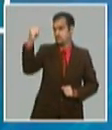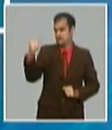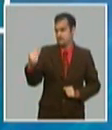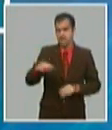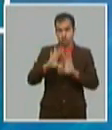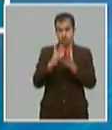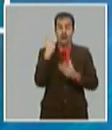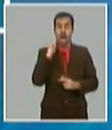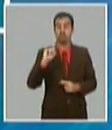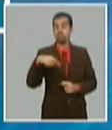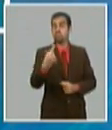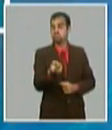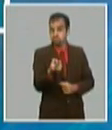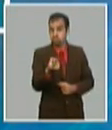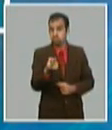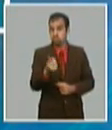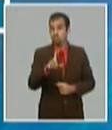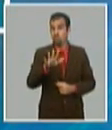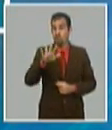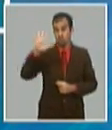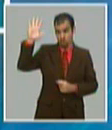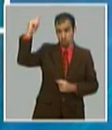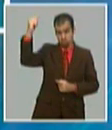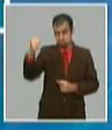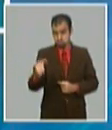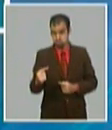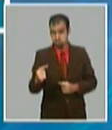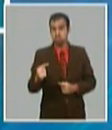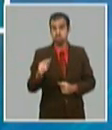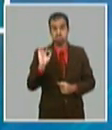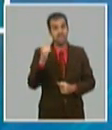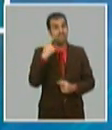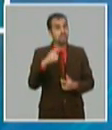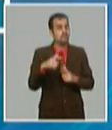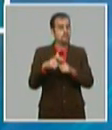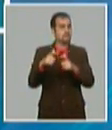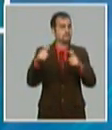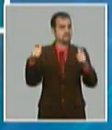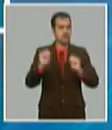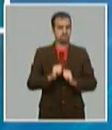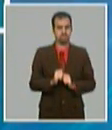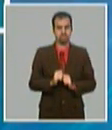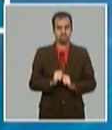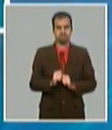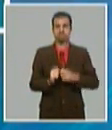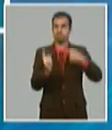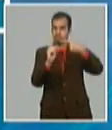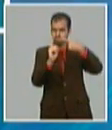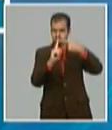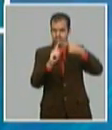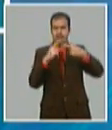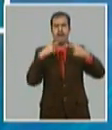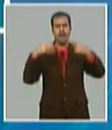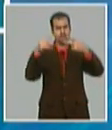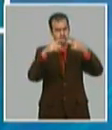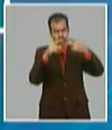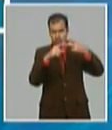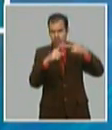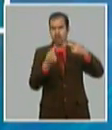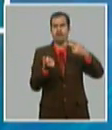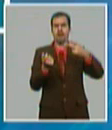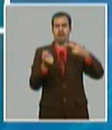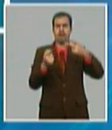año en todos estamos planificando crecimiento. El níquel, el azúcar, la miel de abeja, el carbón.